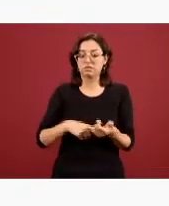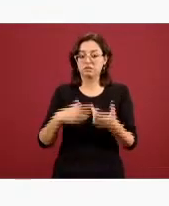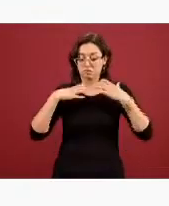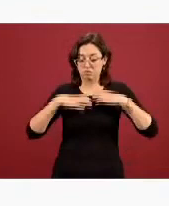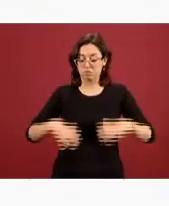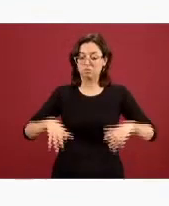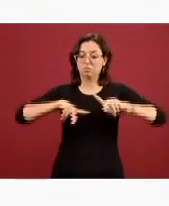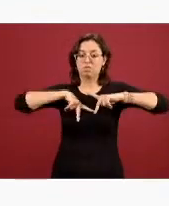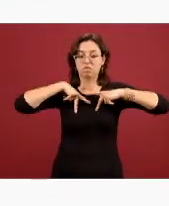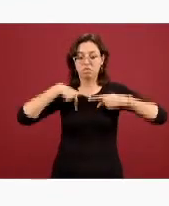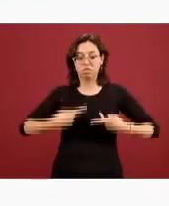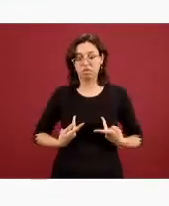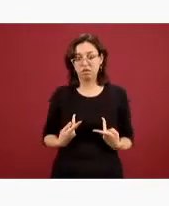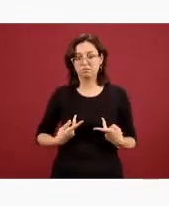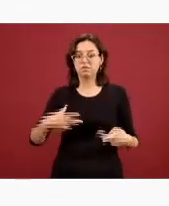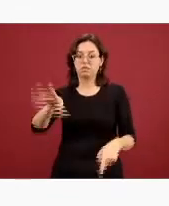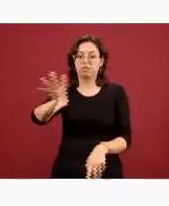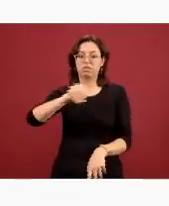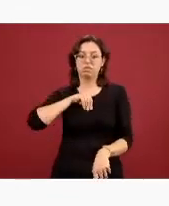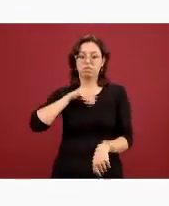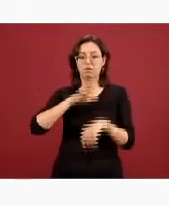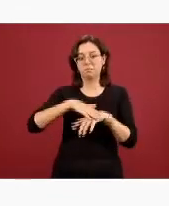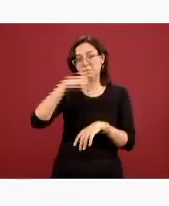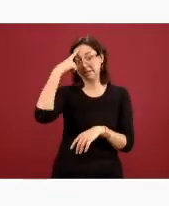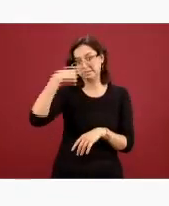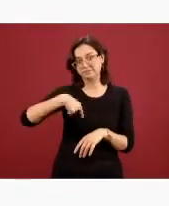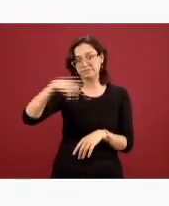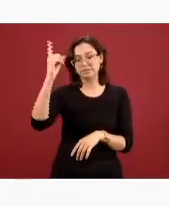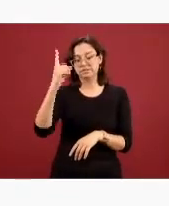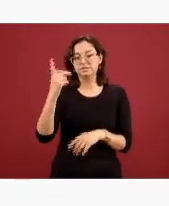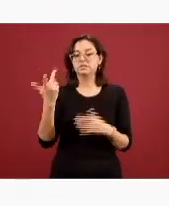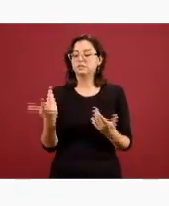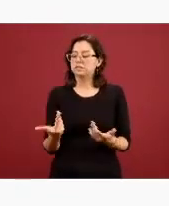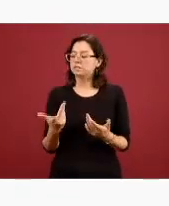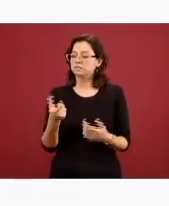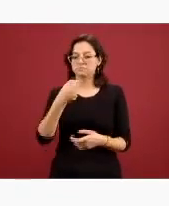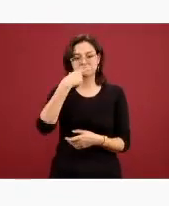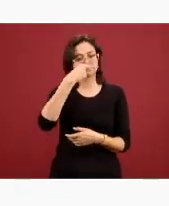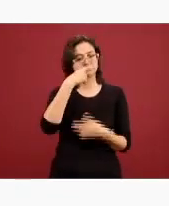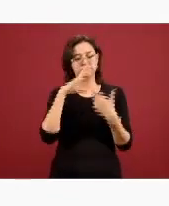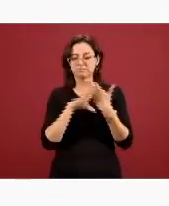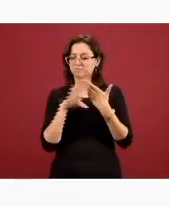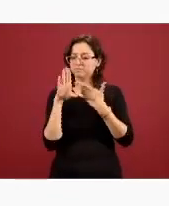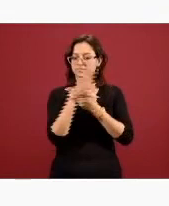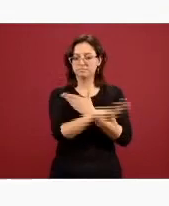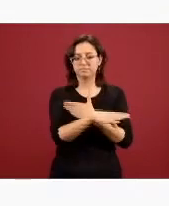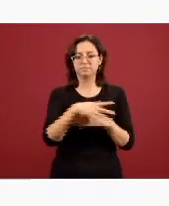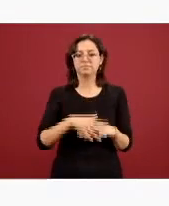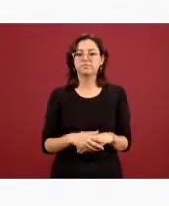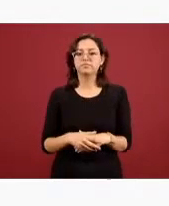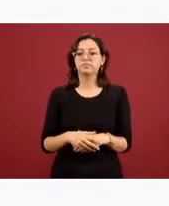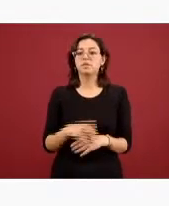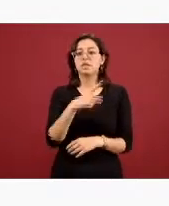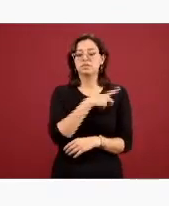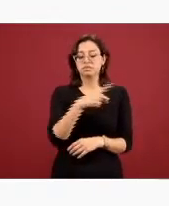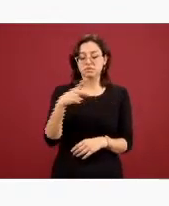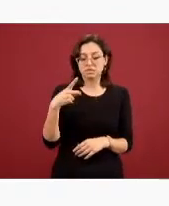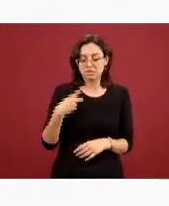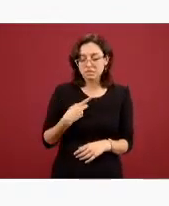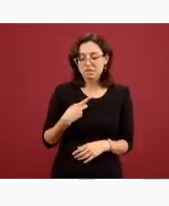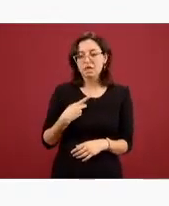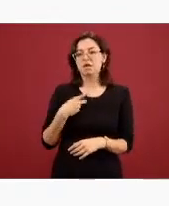inmune y por favor evitemos la automedicación hay servicios que